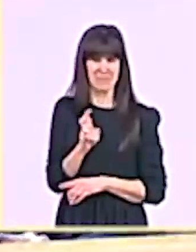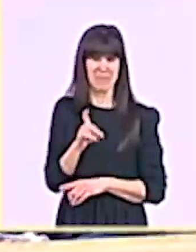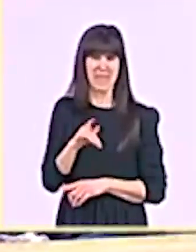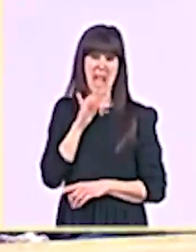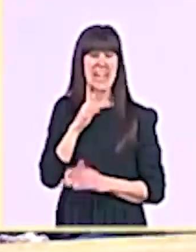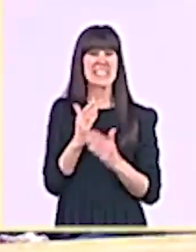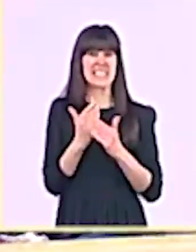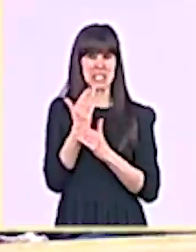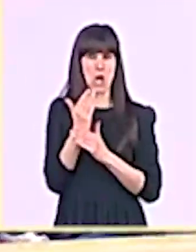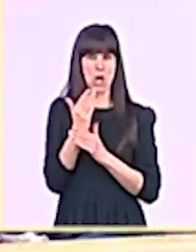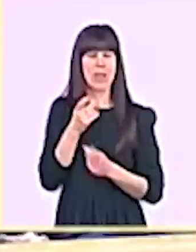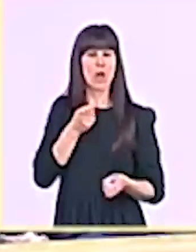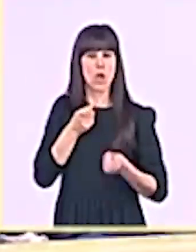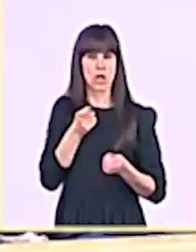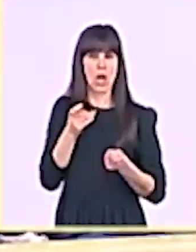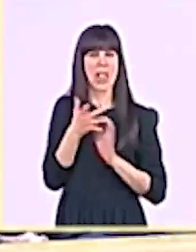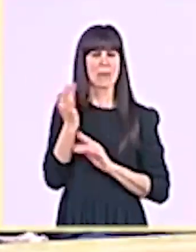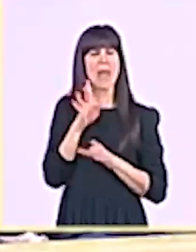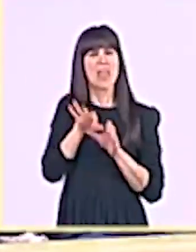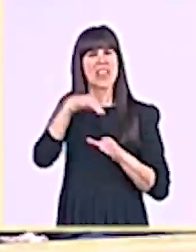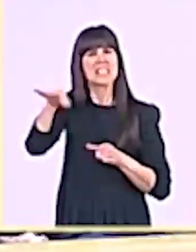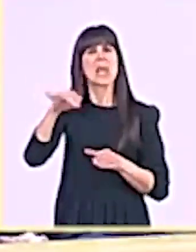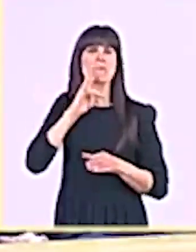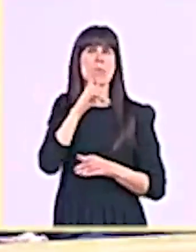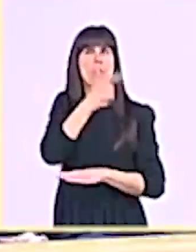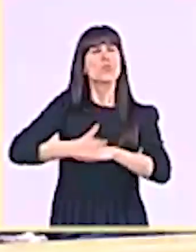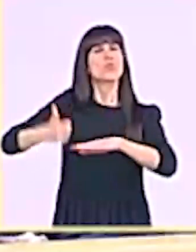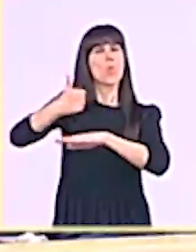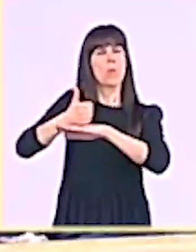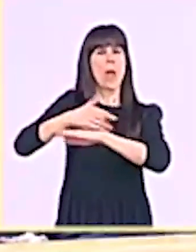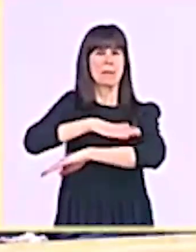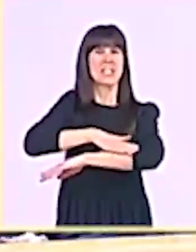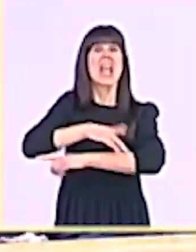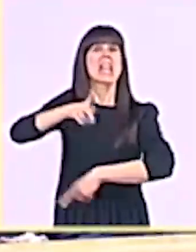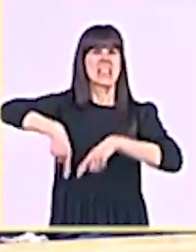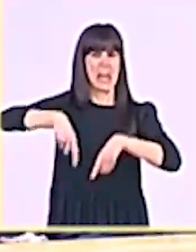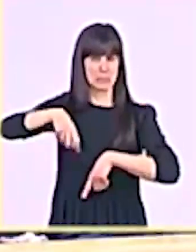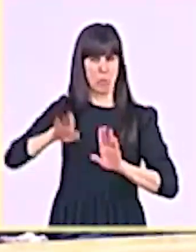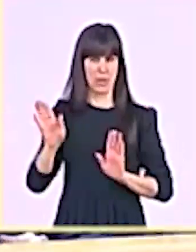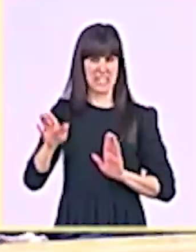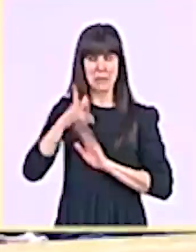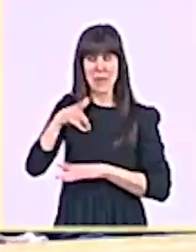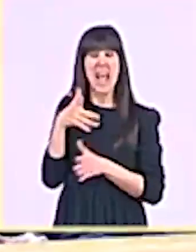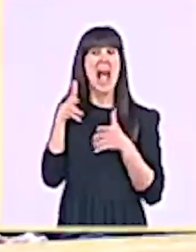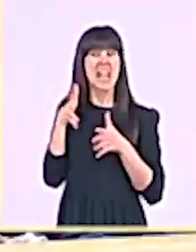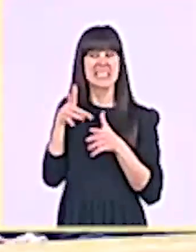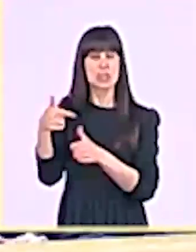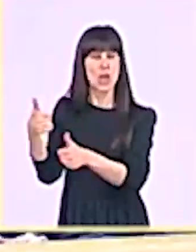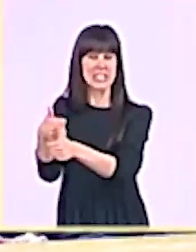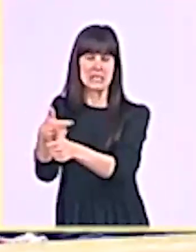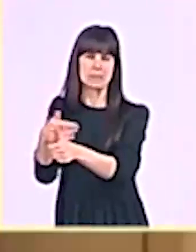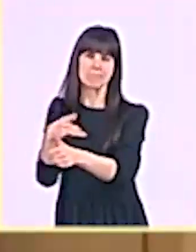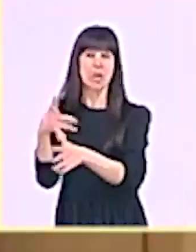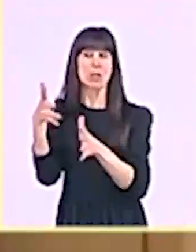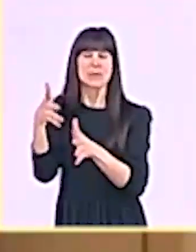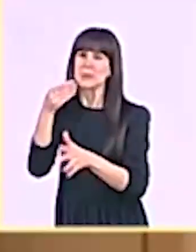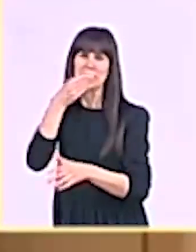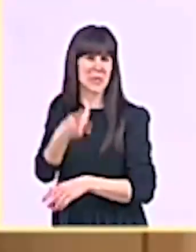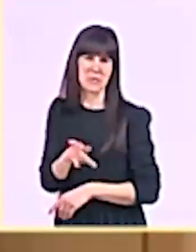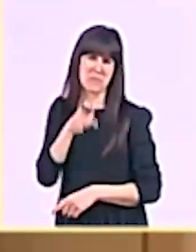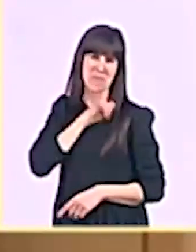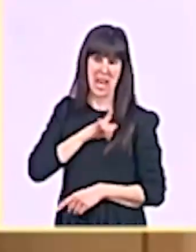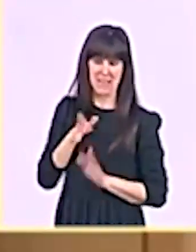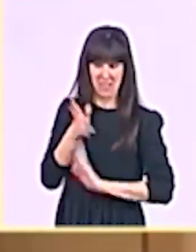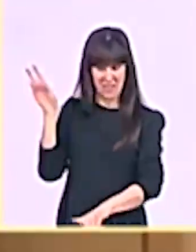Yo creo que también sus asesores le han aconsejado mal, porque llega a esta sesión de control acreditando su debilidad para no poder